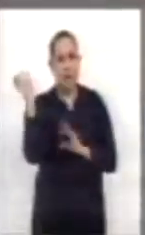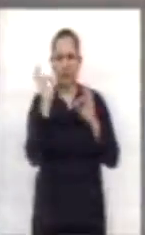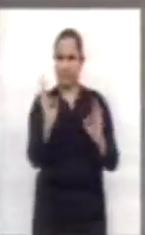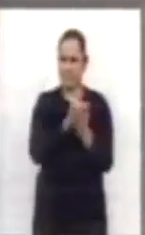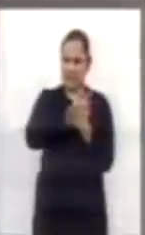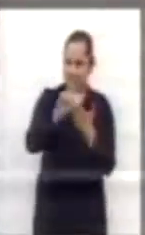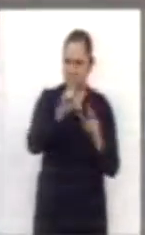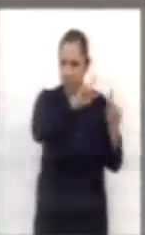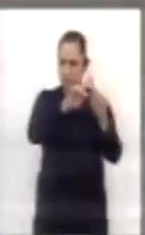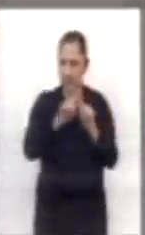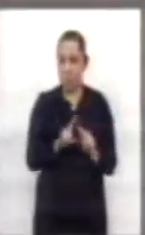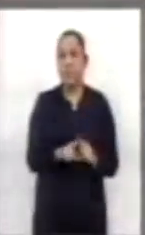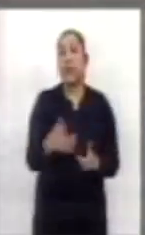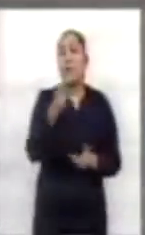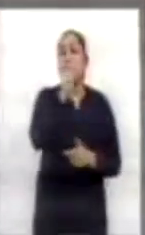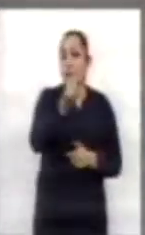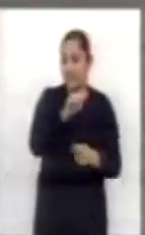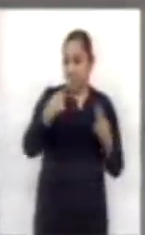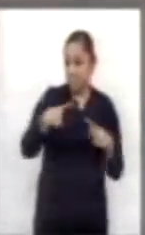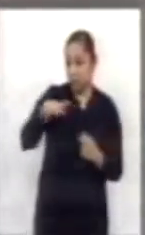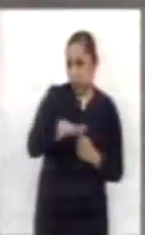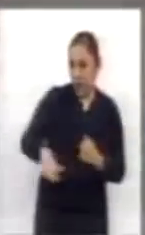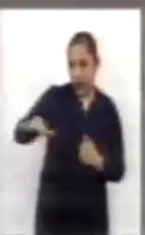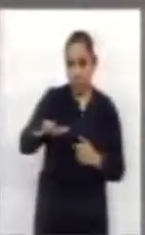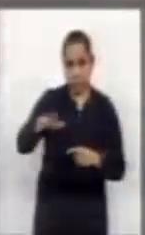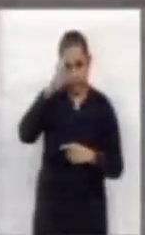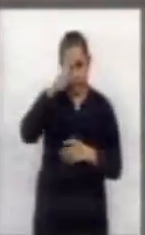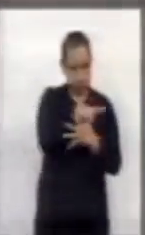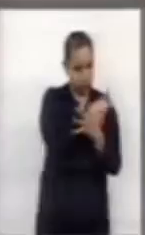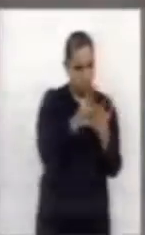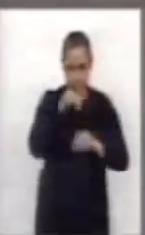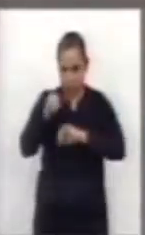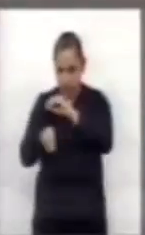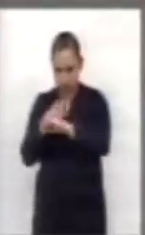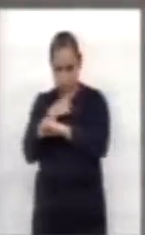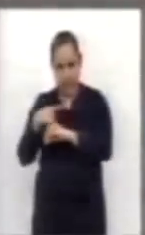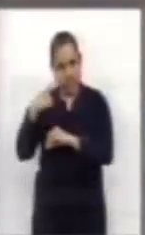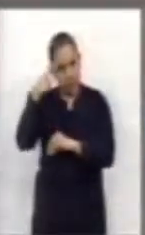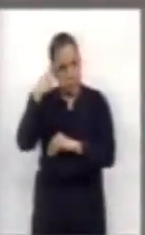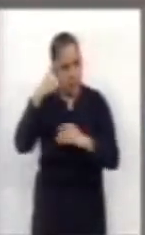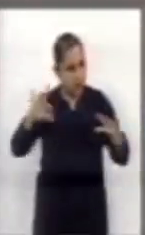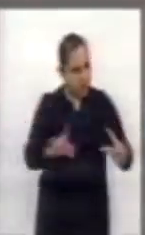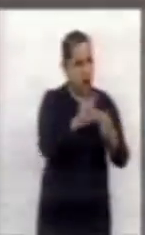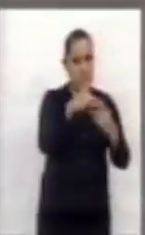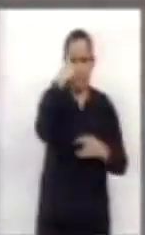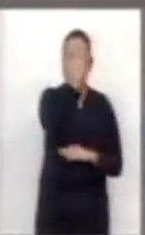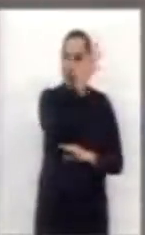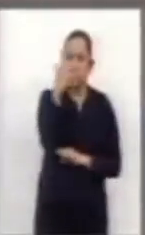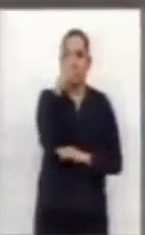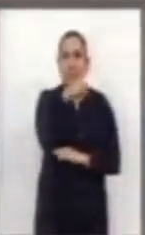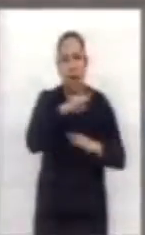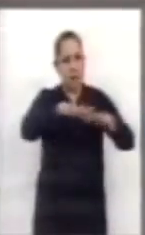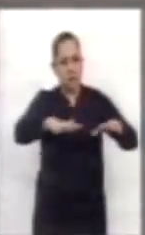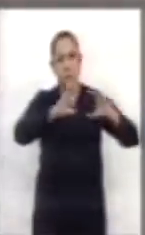social, con un enfoque de equilibrio ecológico, y no solo eso, también de prosperidad ambiental, utilizando